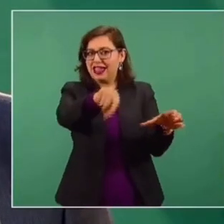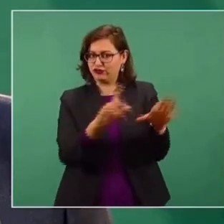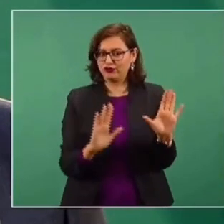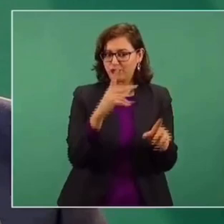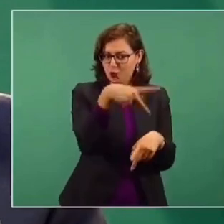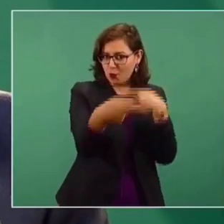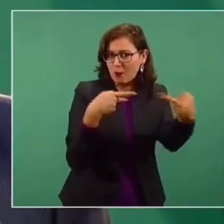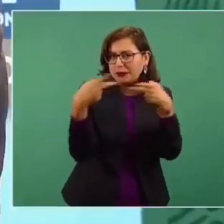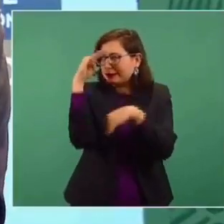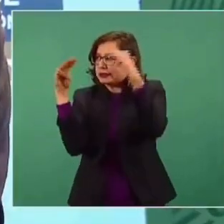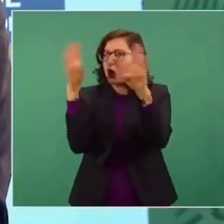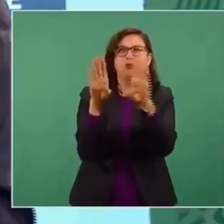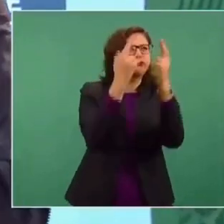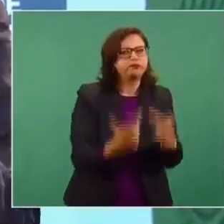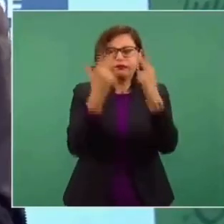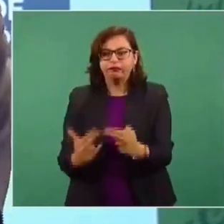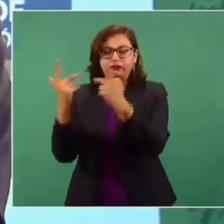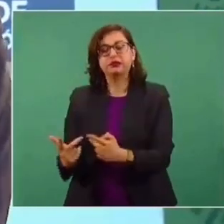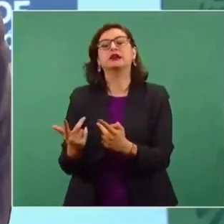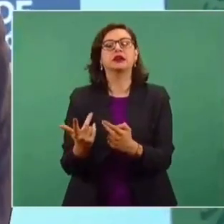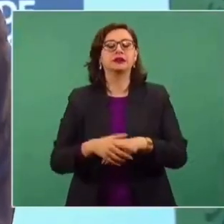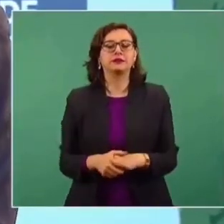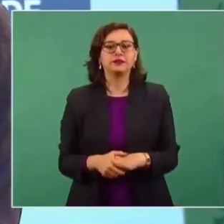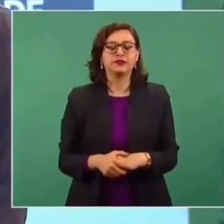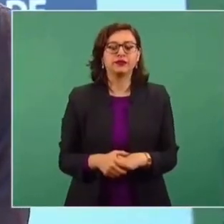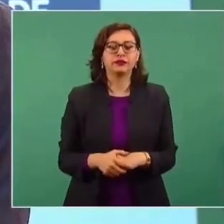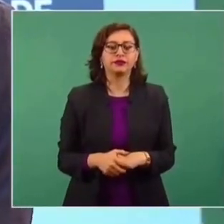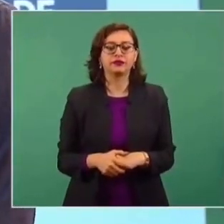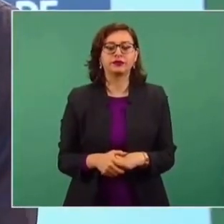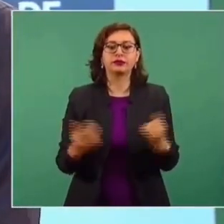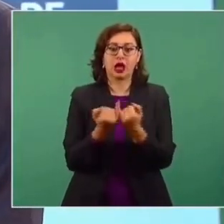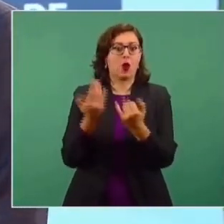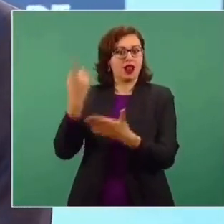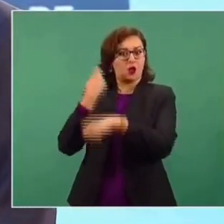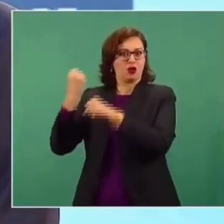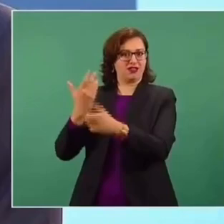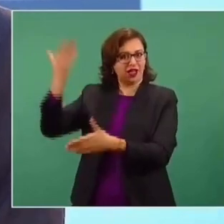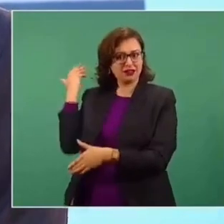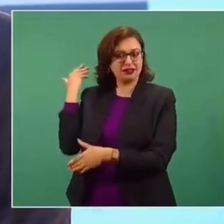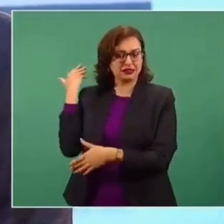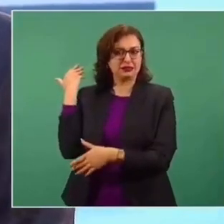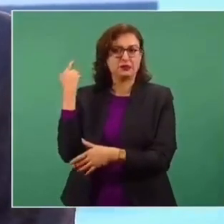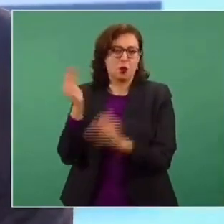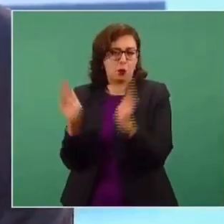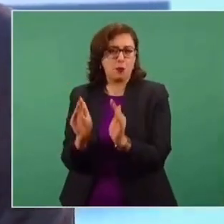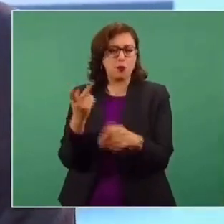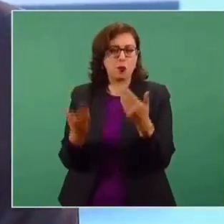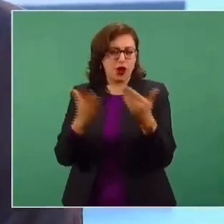Un poco lo que hicieron, pero ahora más grande, en la pasada manifestación. Mucha gente